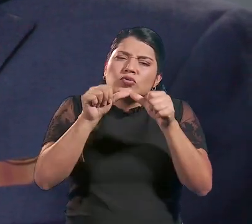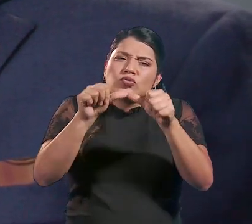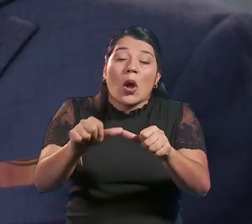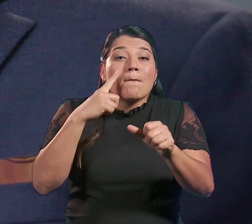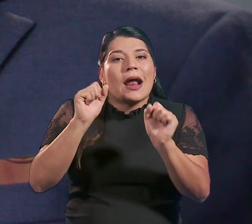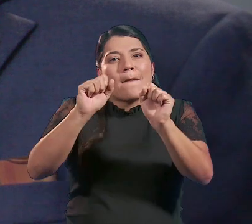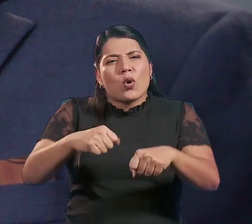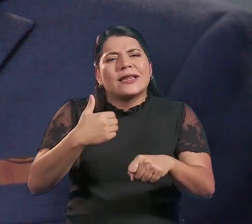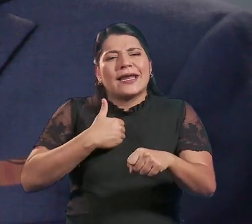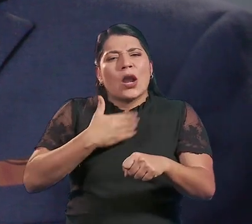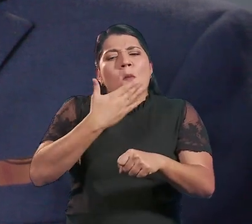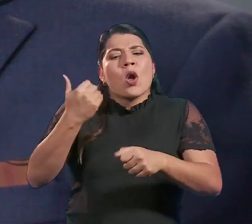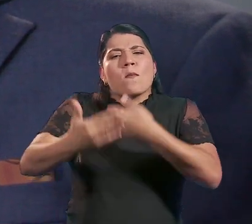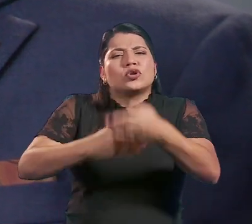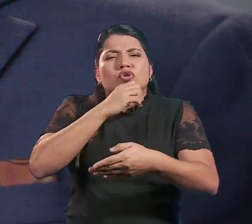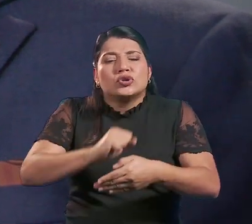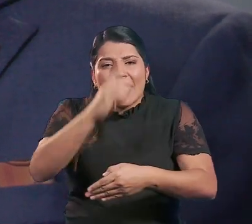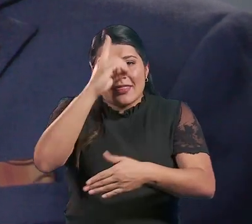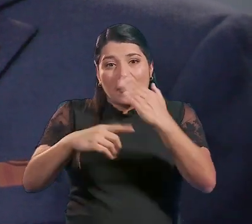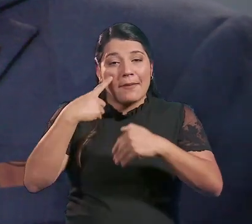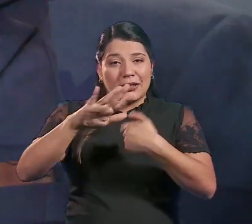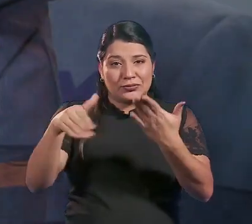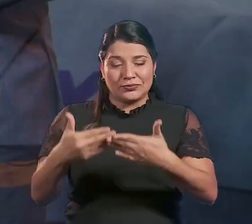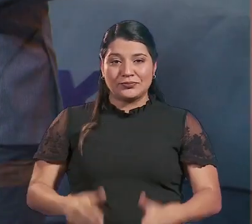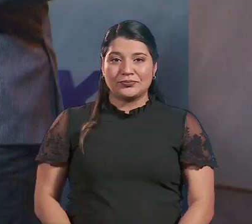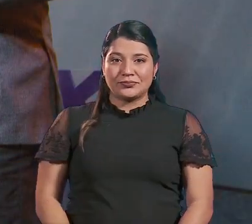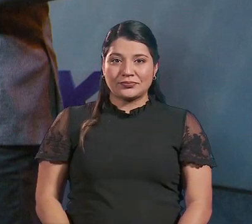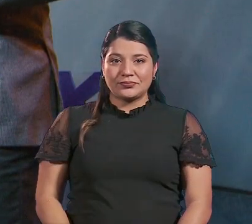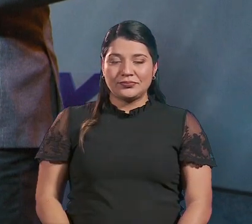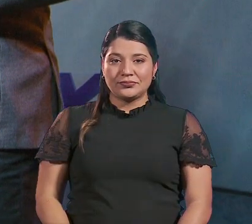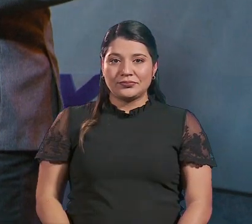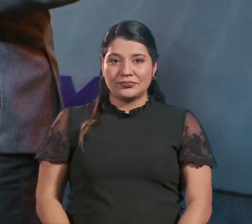permanente con una mejor vejez, con una vejez digna para todos.